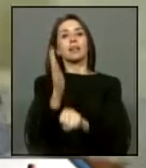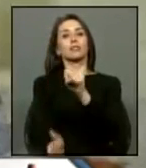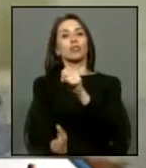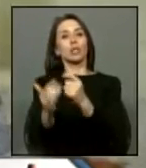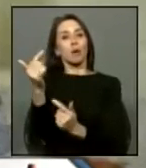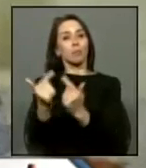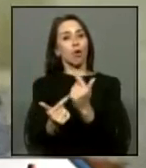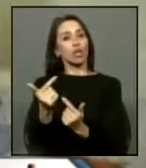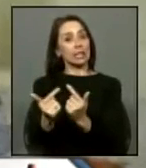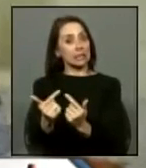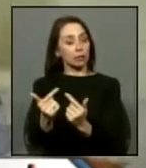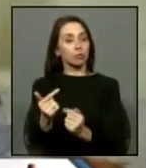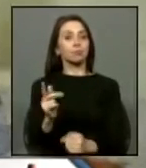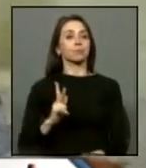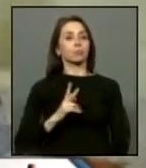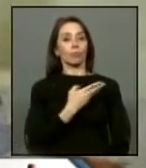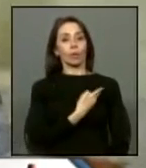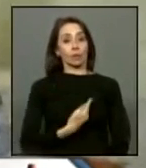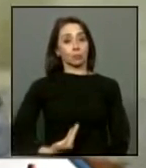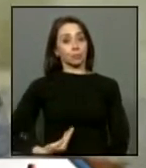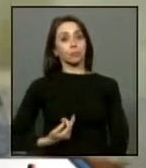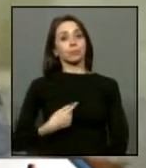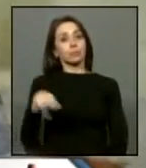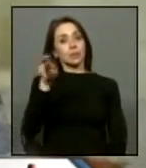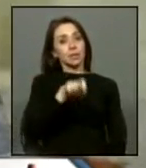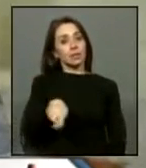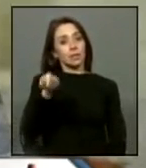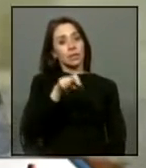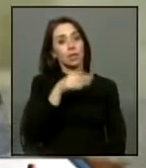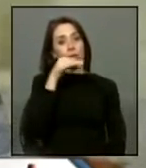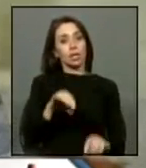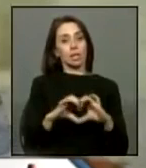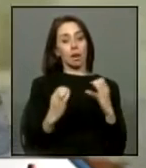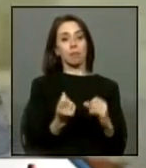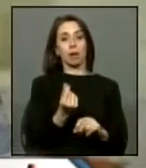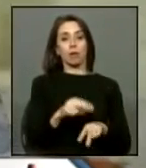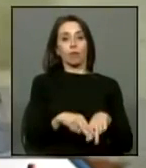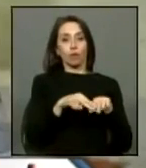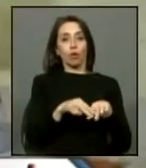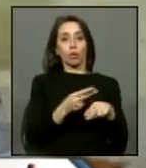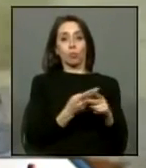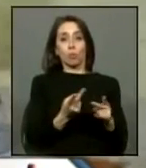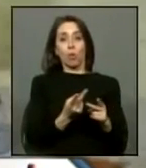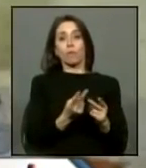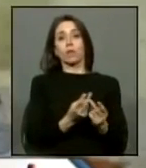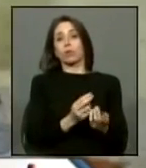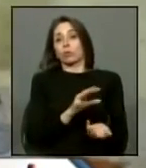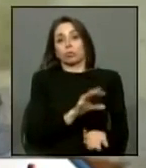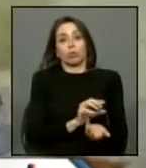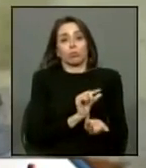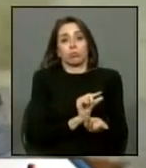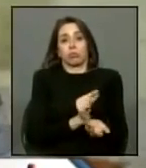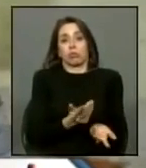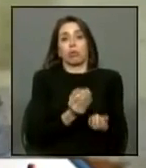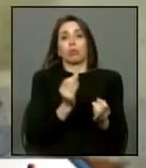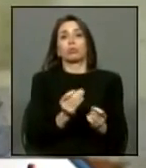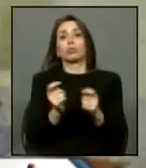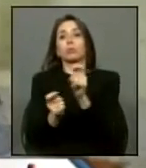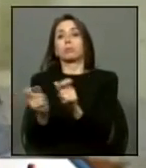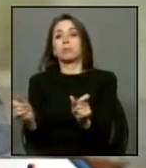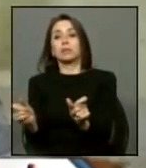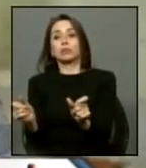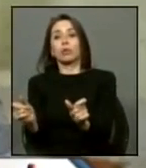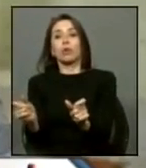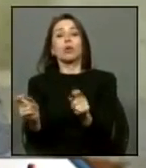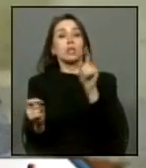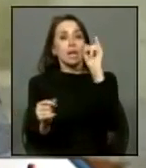por eso señor presidente y como lo hemos dicho en forma reiterada en esta cámara los recursos públicos son escasos y a veces pagan justo por pecadores aquellos que